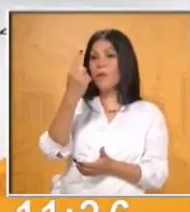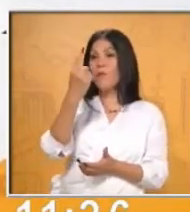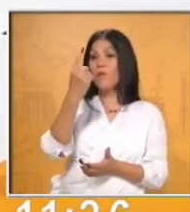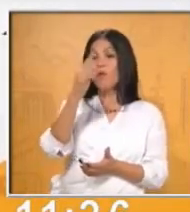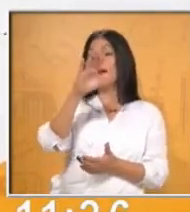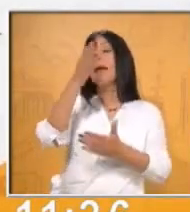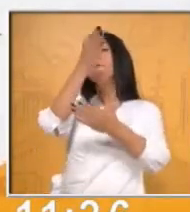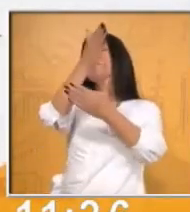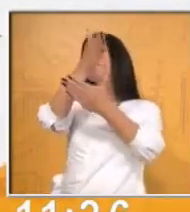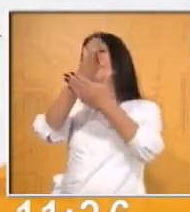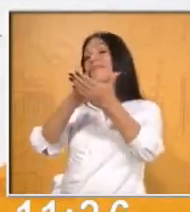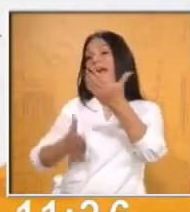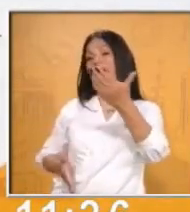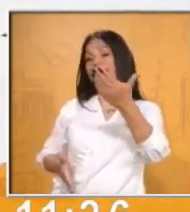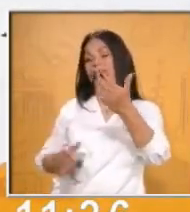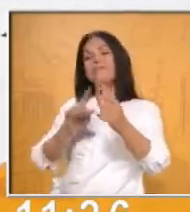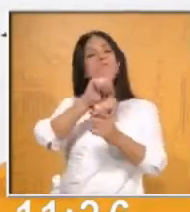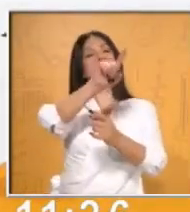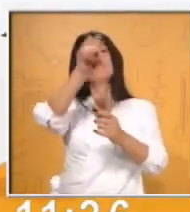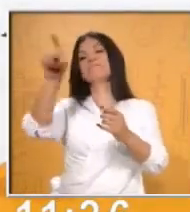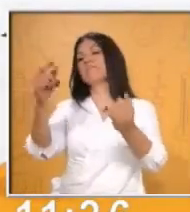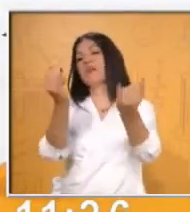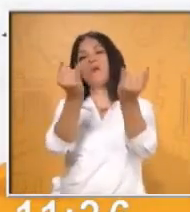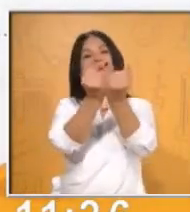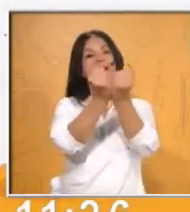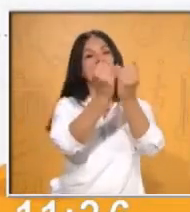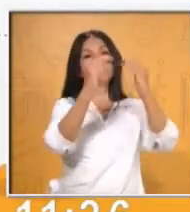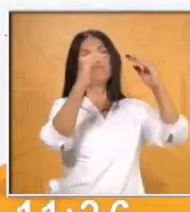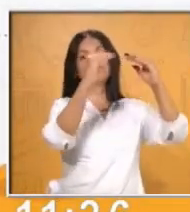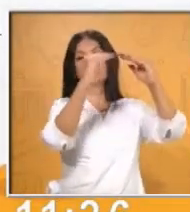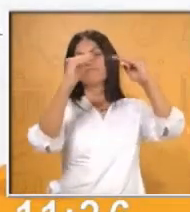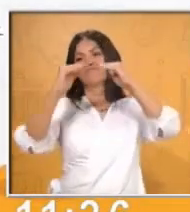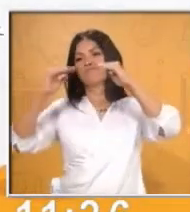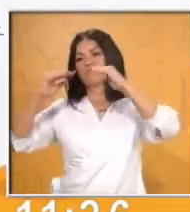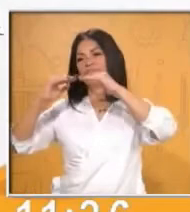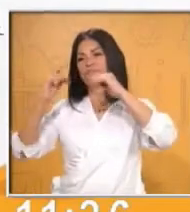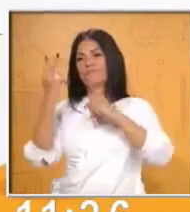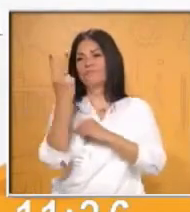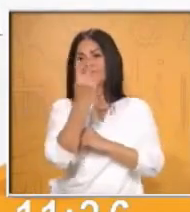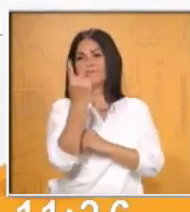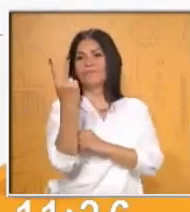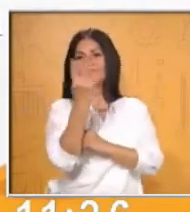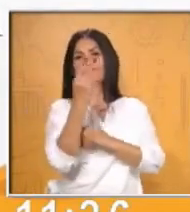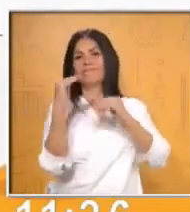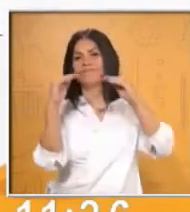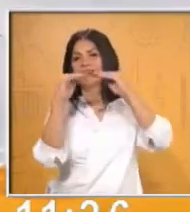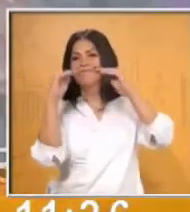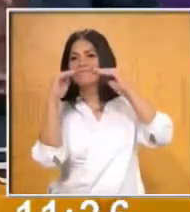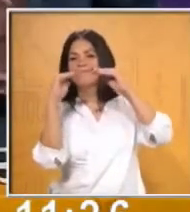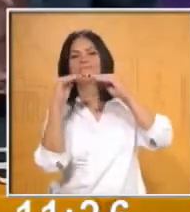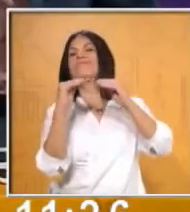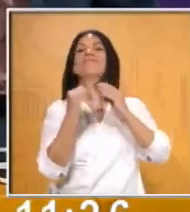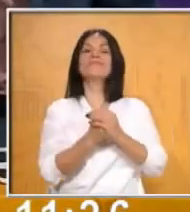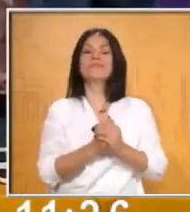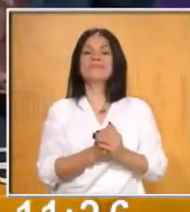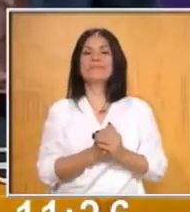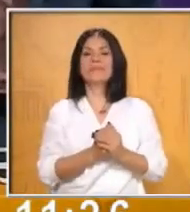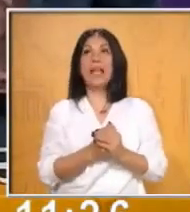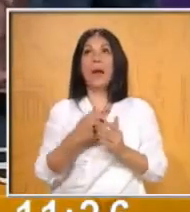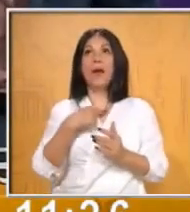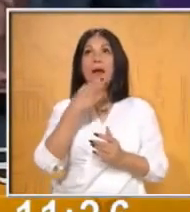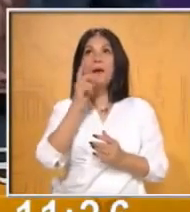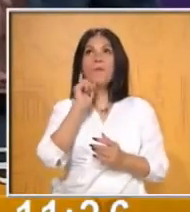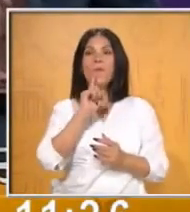un medio. Por lo tanto, avanzamos la misma cantidad. Es que el maestro no me quiere dejar ganar. Vamos a ver. Sigo yo.